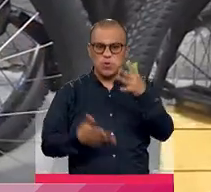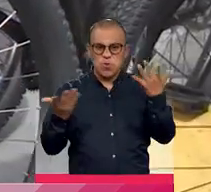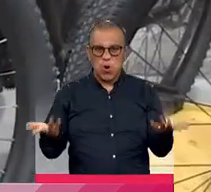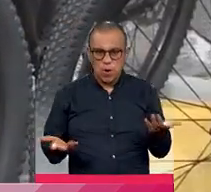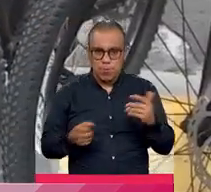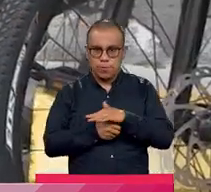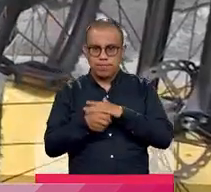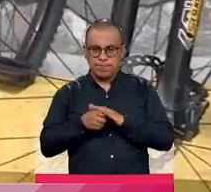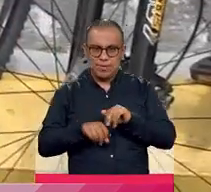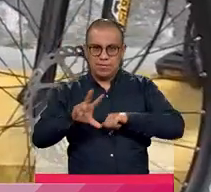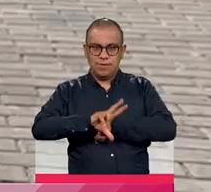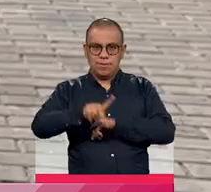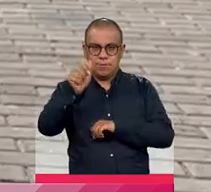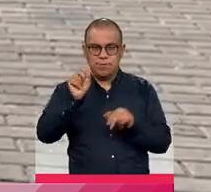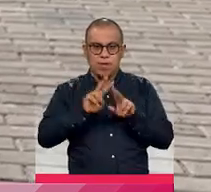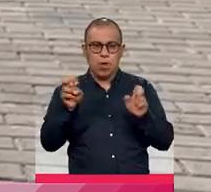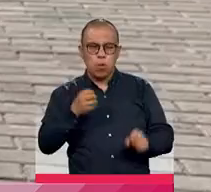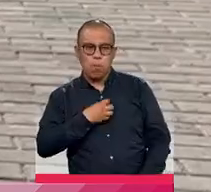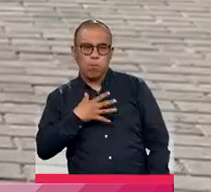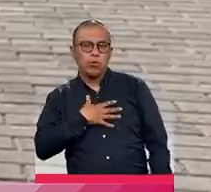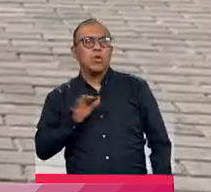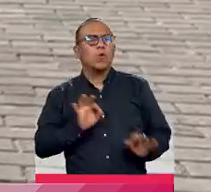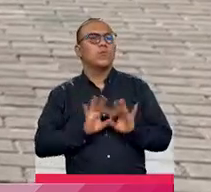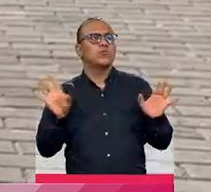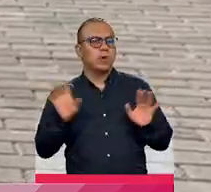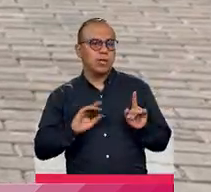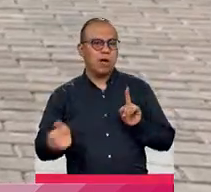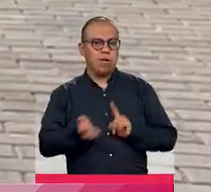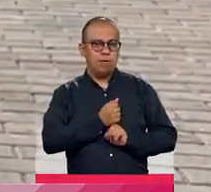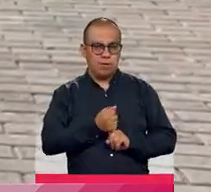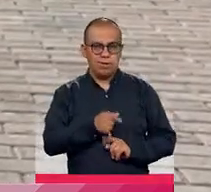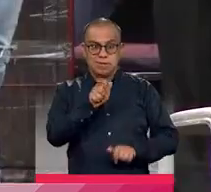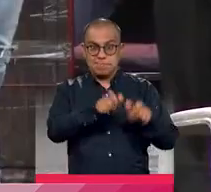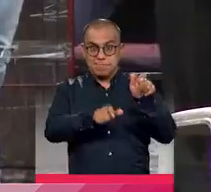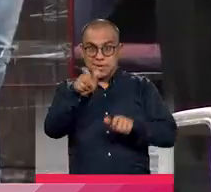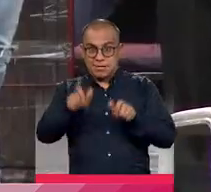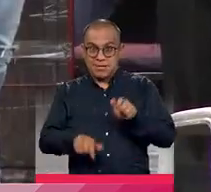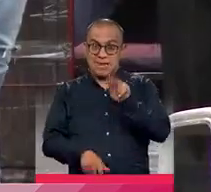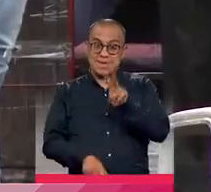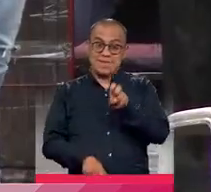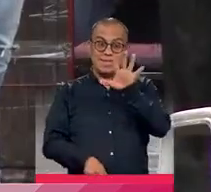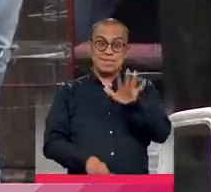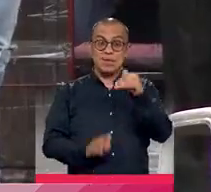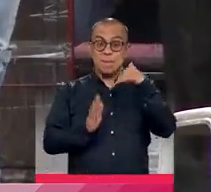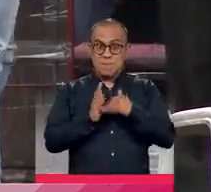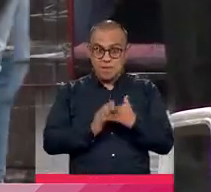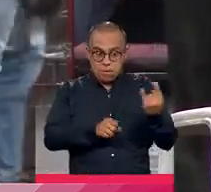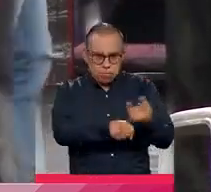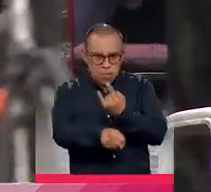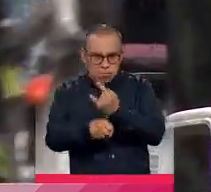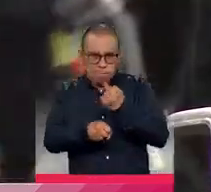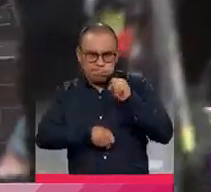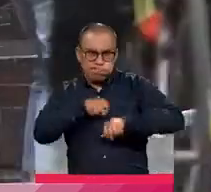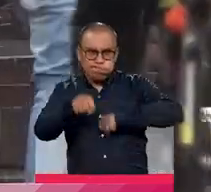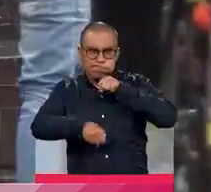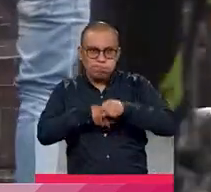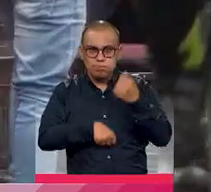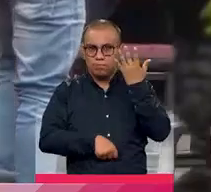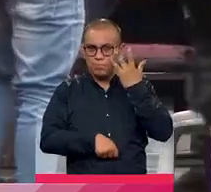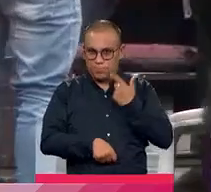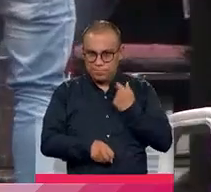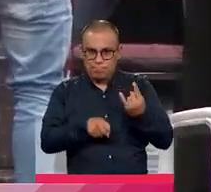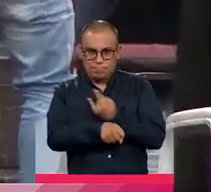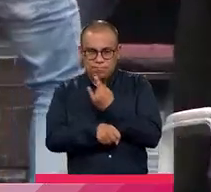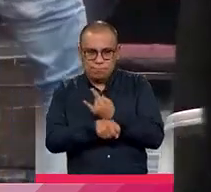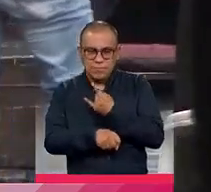se presentan por el llamado factor de oportunidad, por lo que se le ha recomendado a las 75 mil personas que utilizan la bicicleta diario en esta